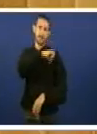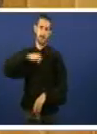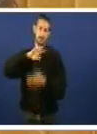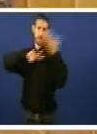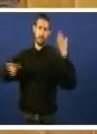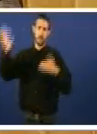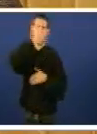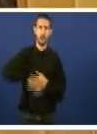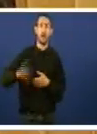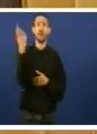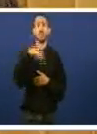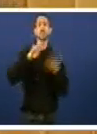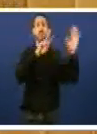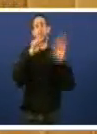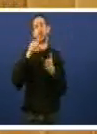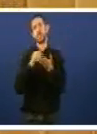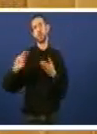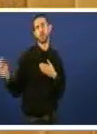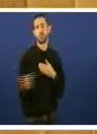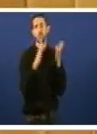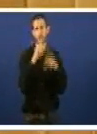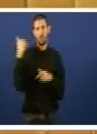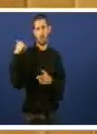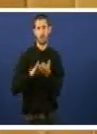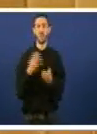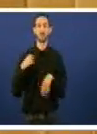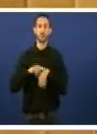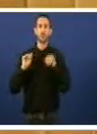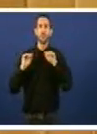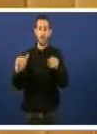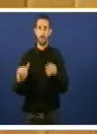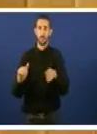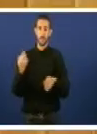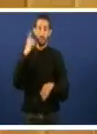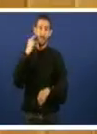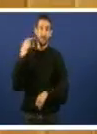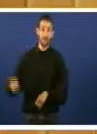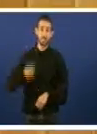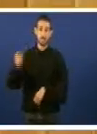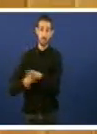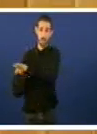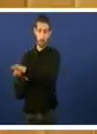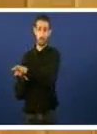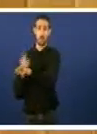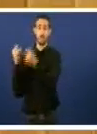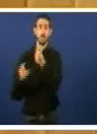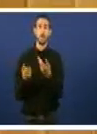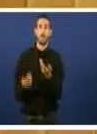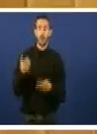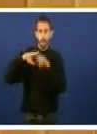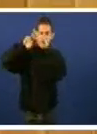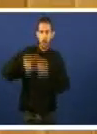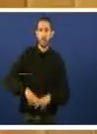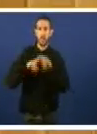só 181 millóns de euros, cando, prácticamente, ao mesmo tempo, o Banco Pastor é avaliado, é evaluado en